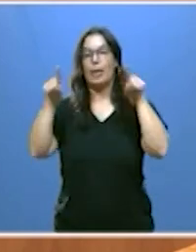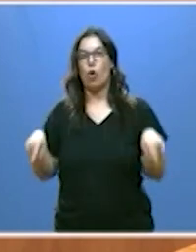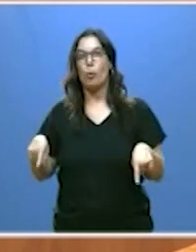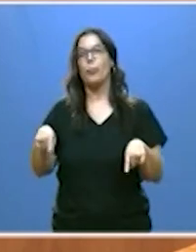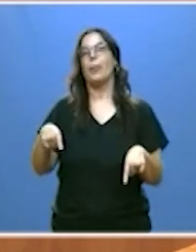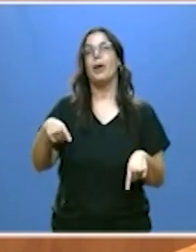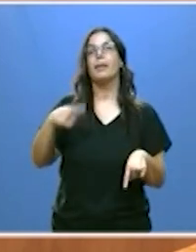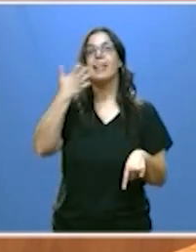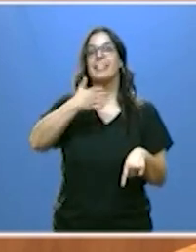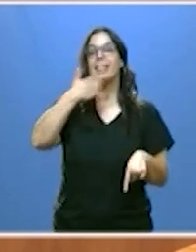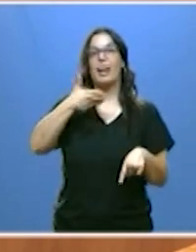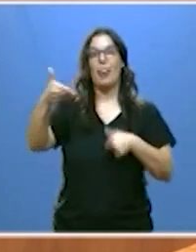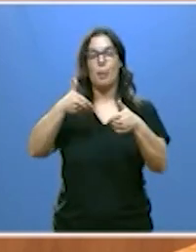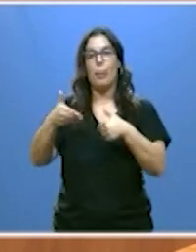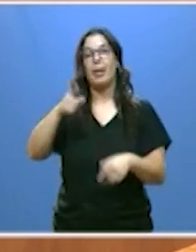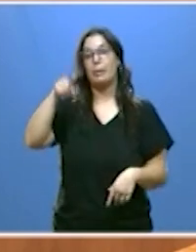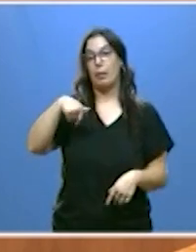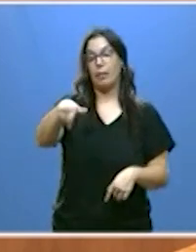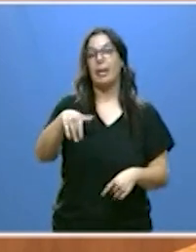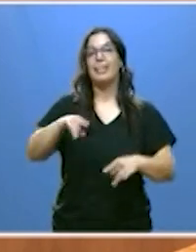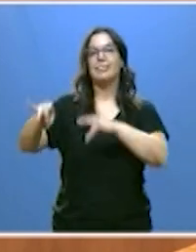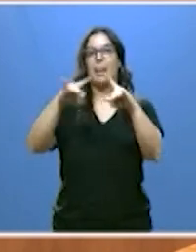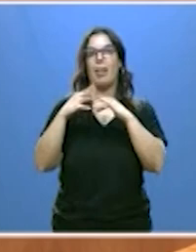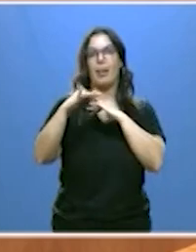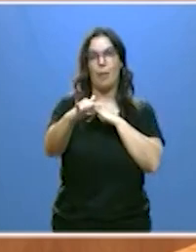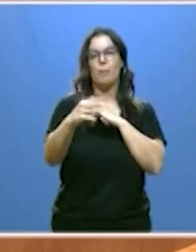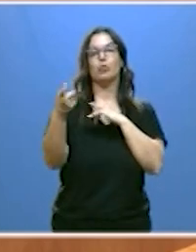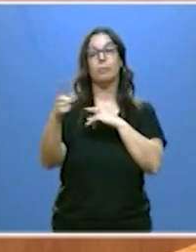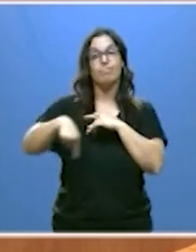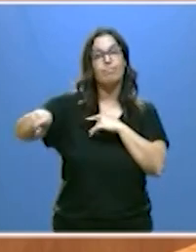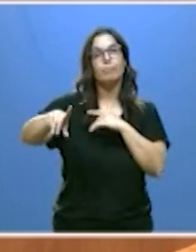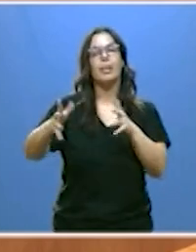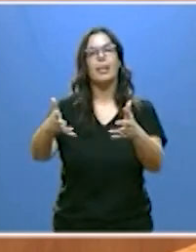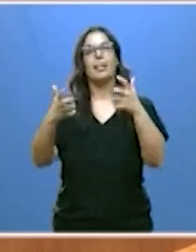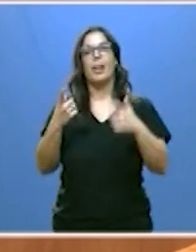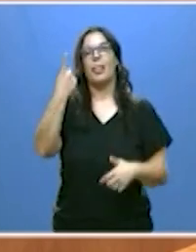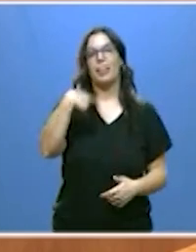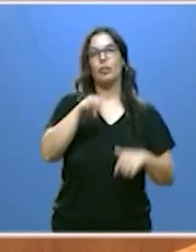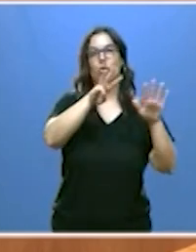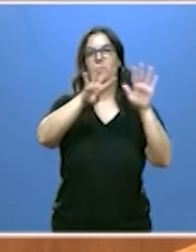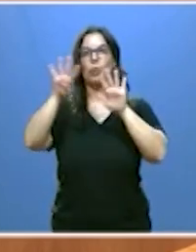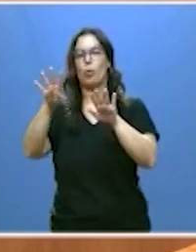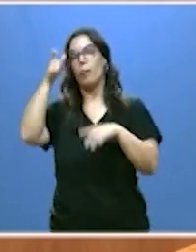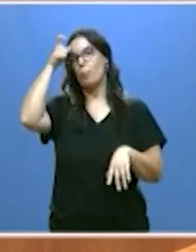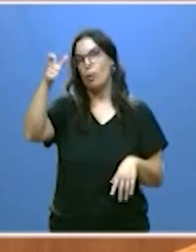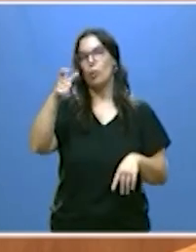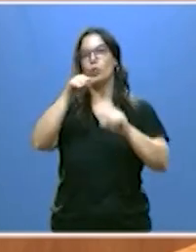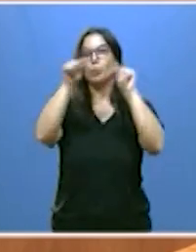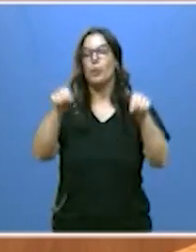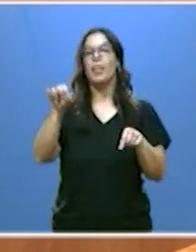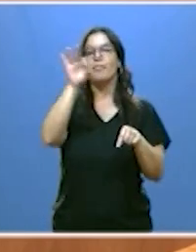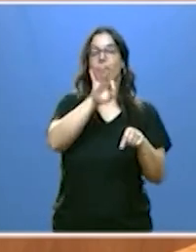de la Sierra a la Demanda y muy pronto el de la Tierra de Campos que beneficiará a 189 municipios de Valladolid,